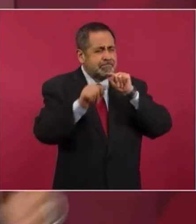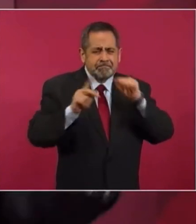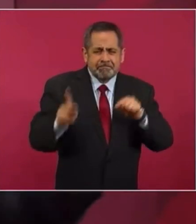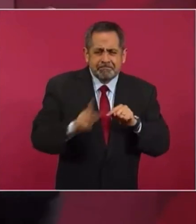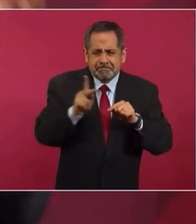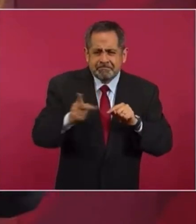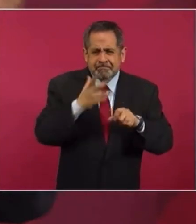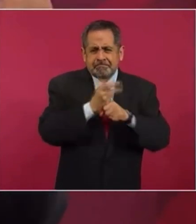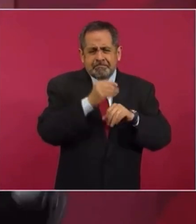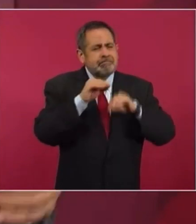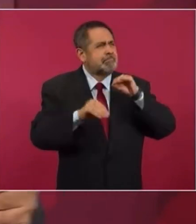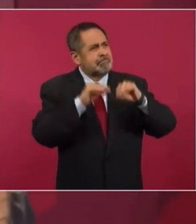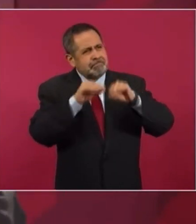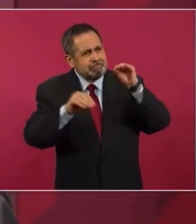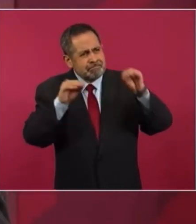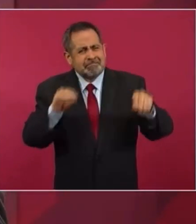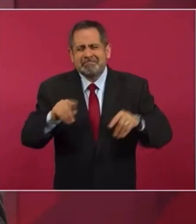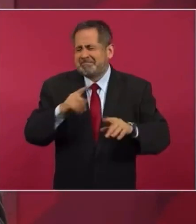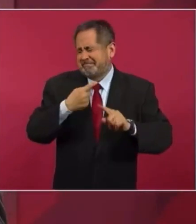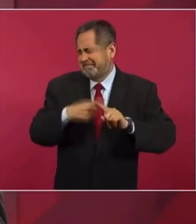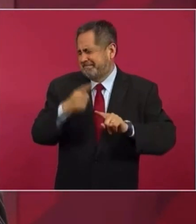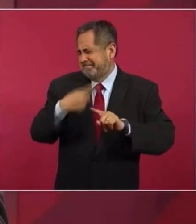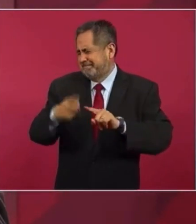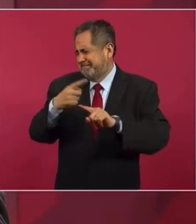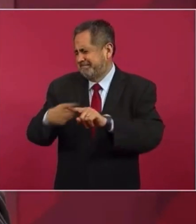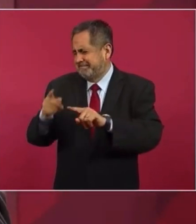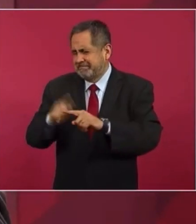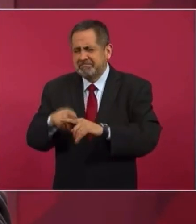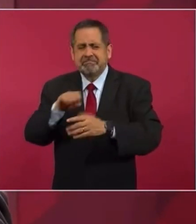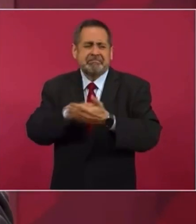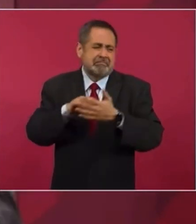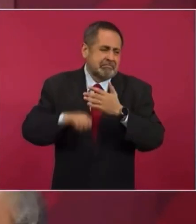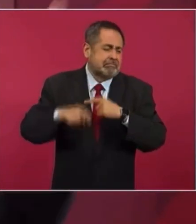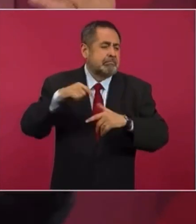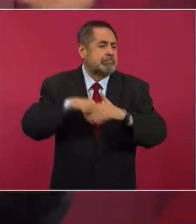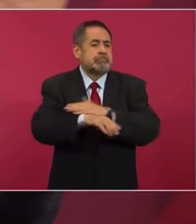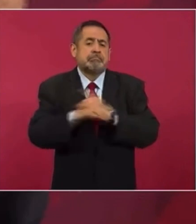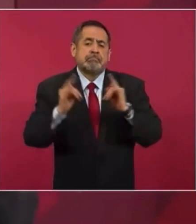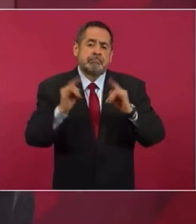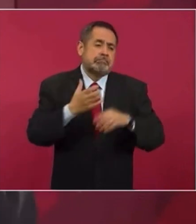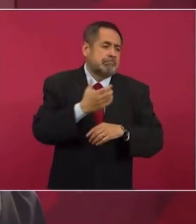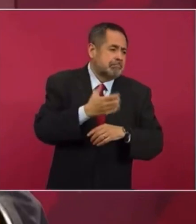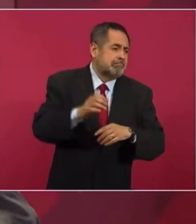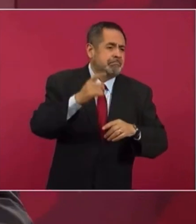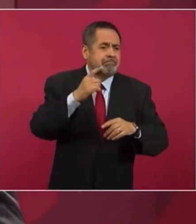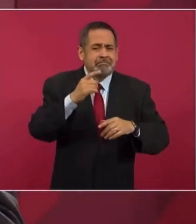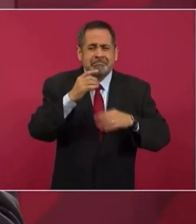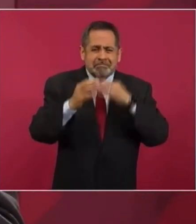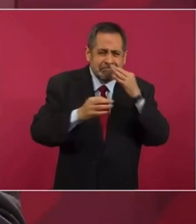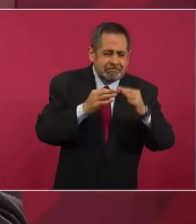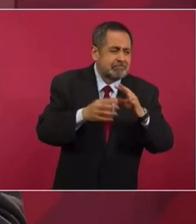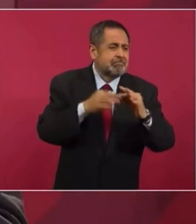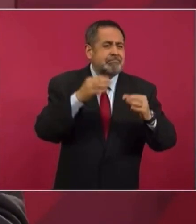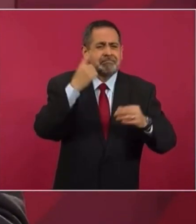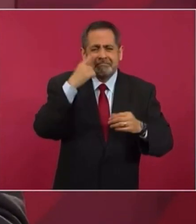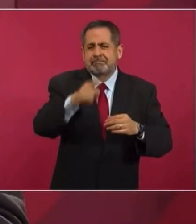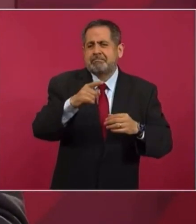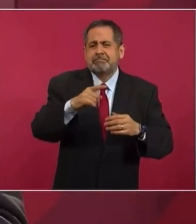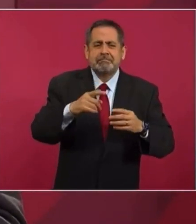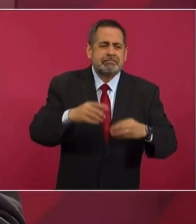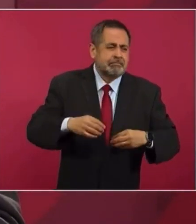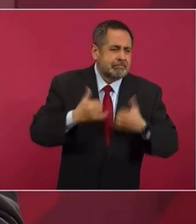campos deportivos, miles de viviendas para la gente humilde,